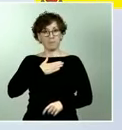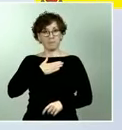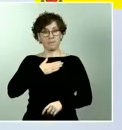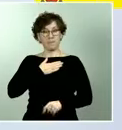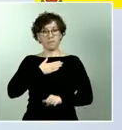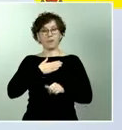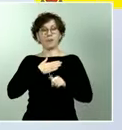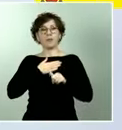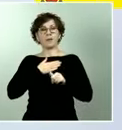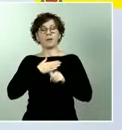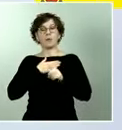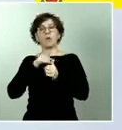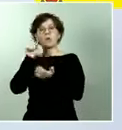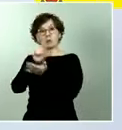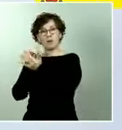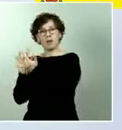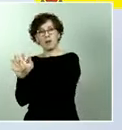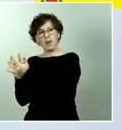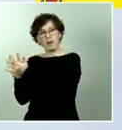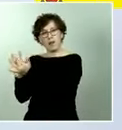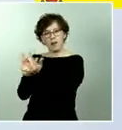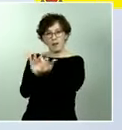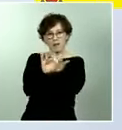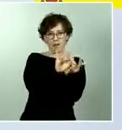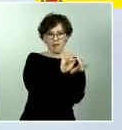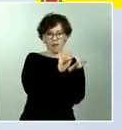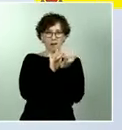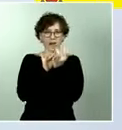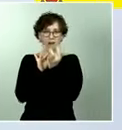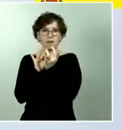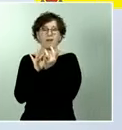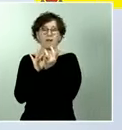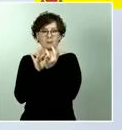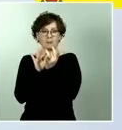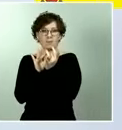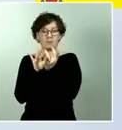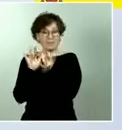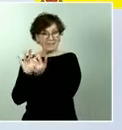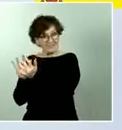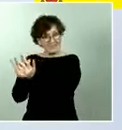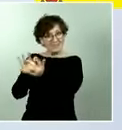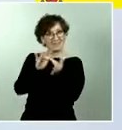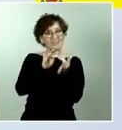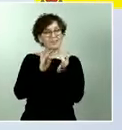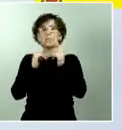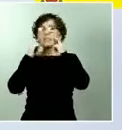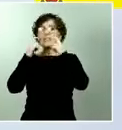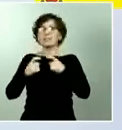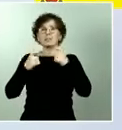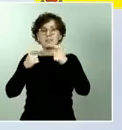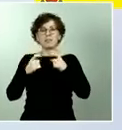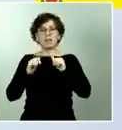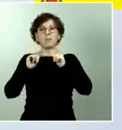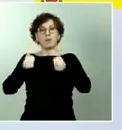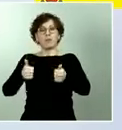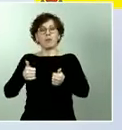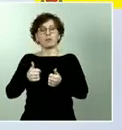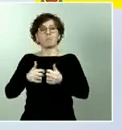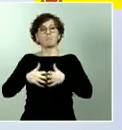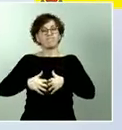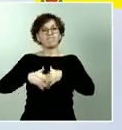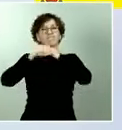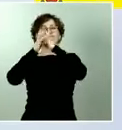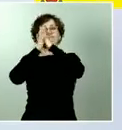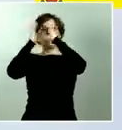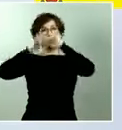para forjar entre todos y con el concurso de todos un gran acuerdo de reconstrucción nacional para asegurarnos que